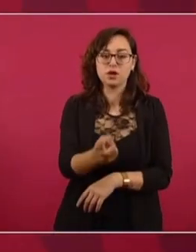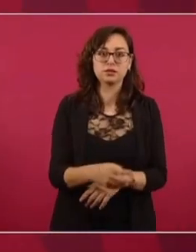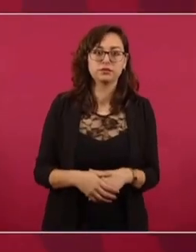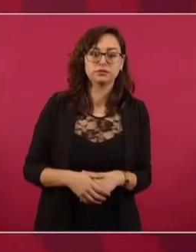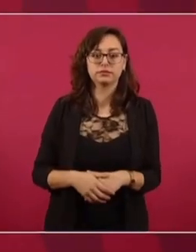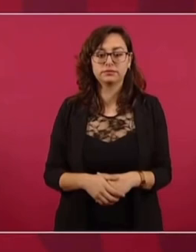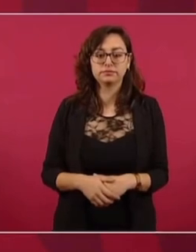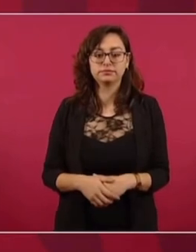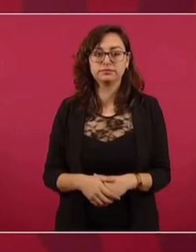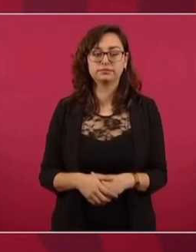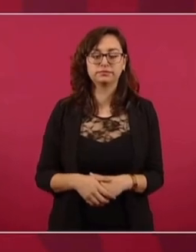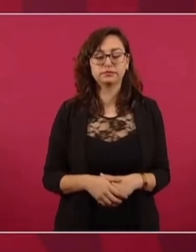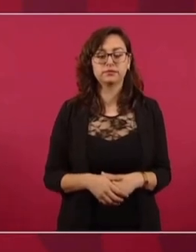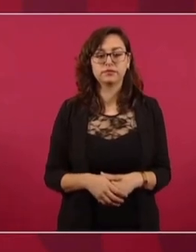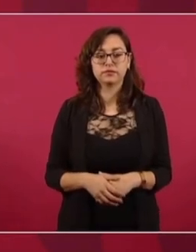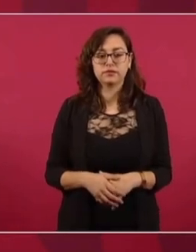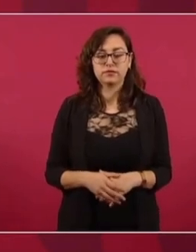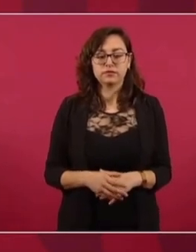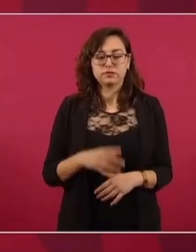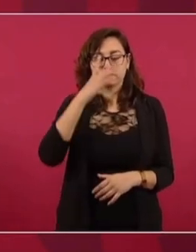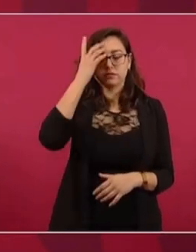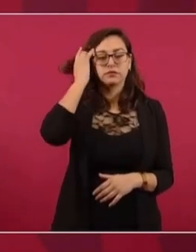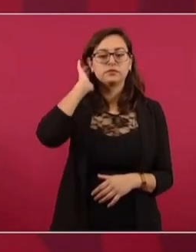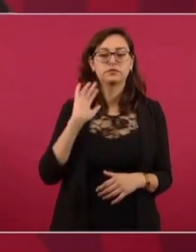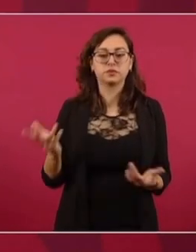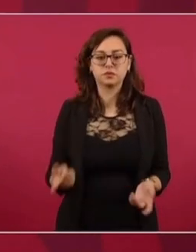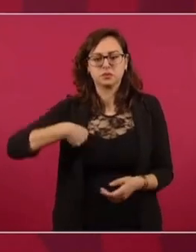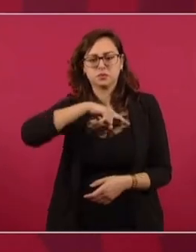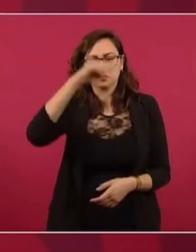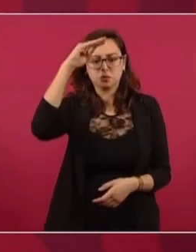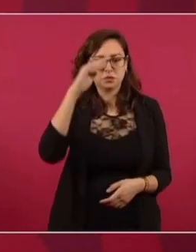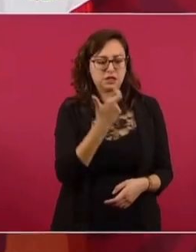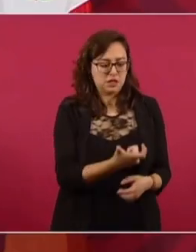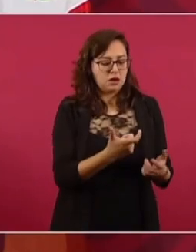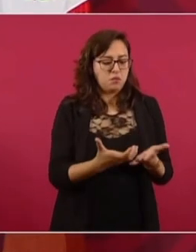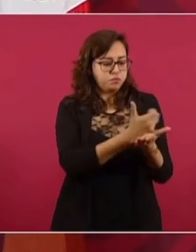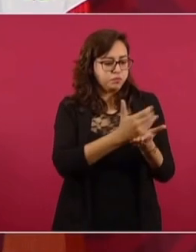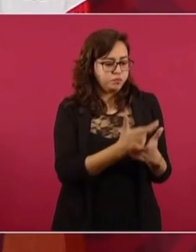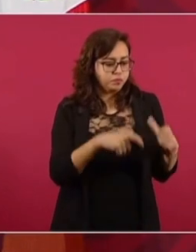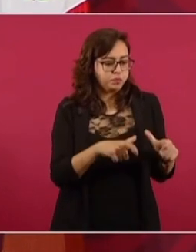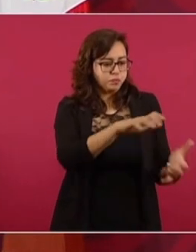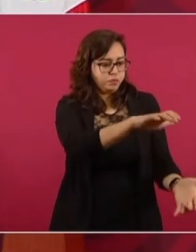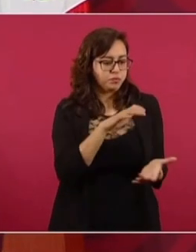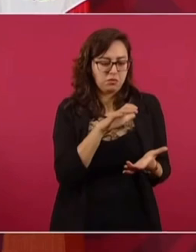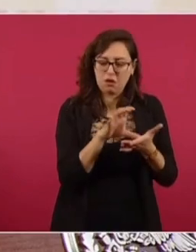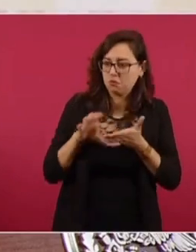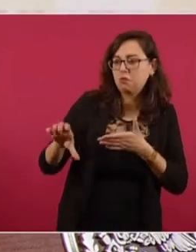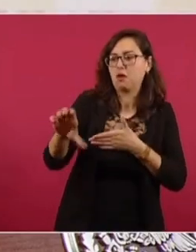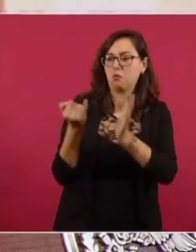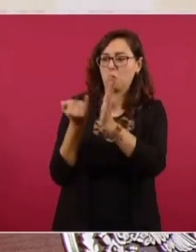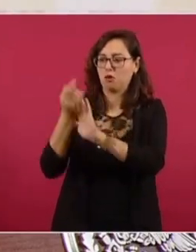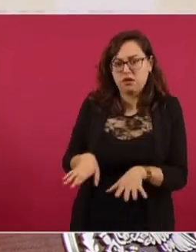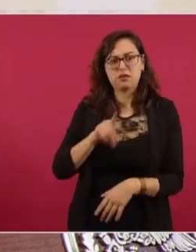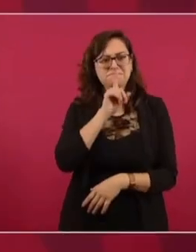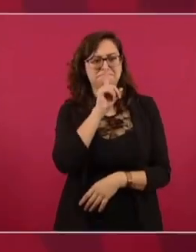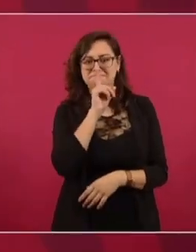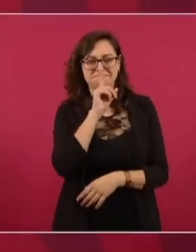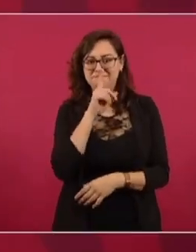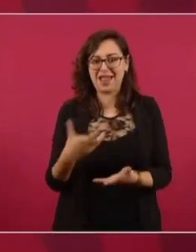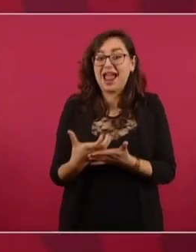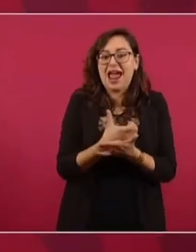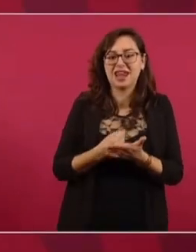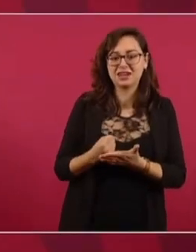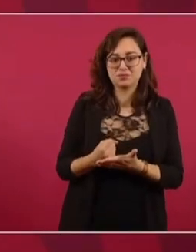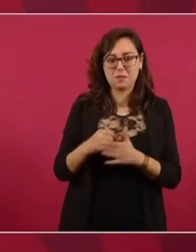nosotros en vez de considerar que perdemos con este subsidio, consideramos que ganamos porque se